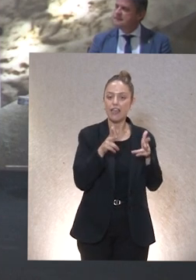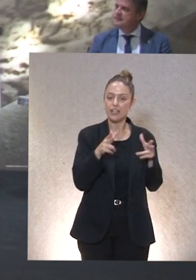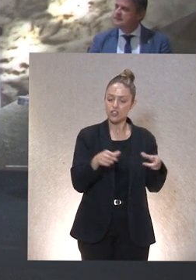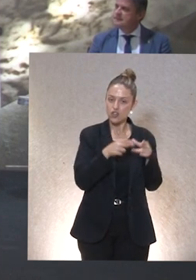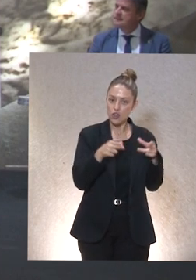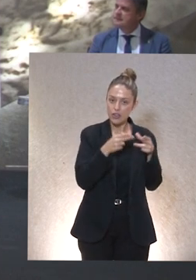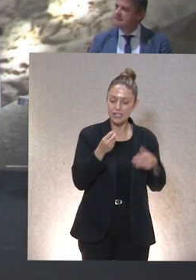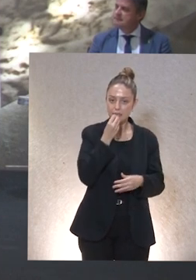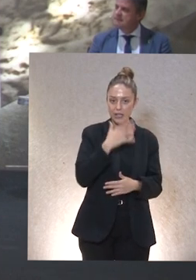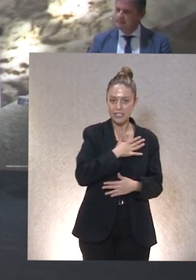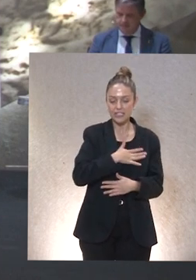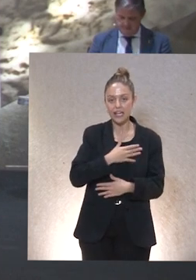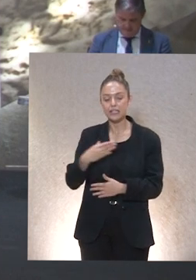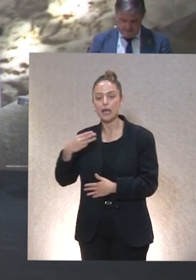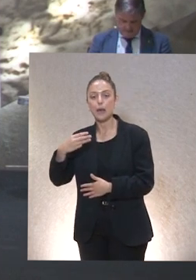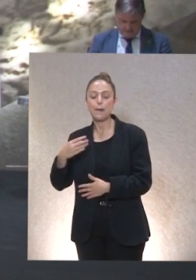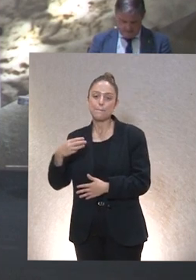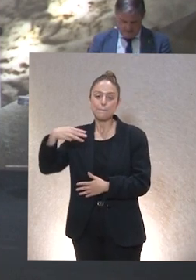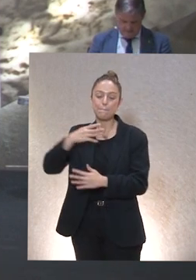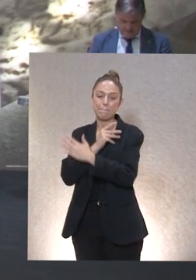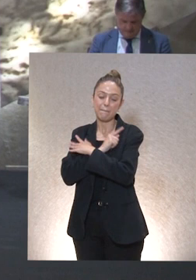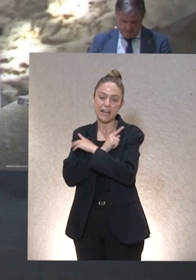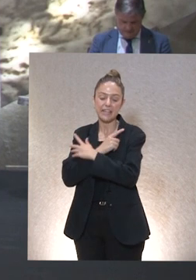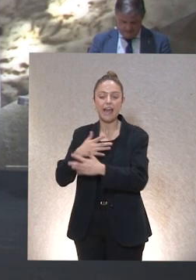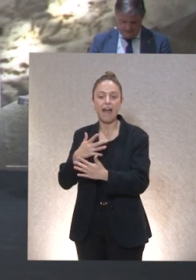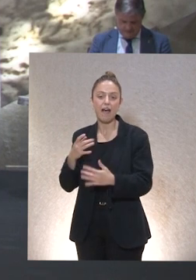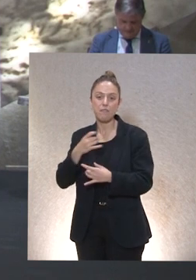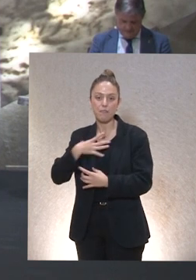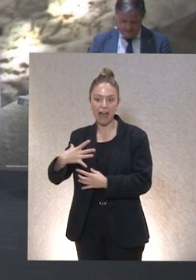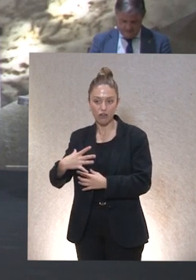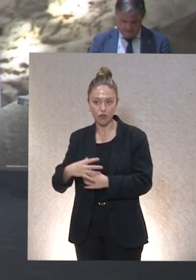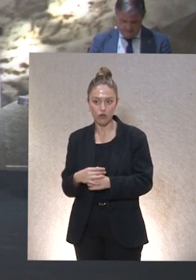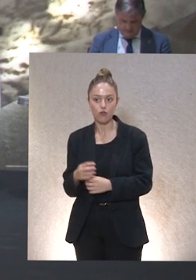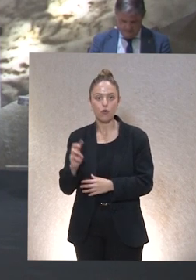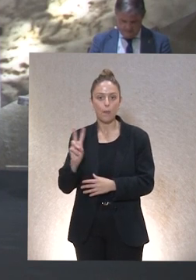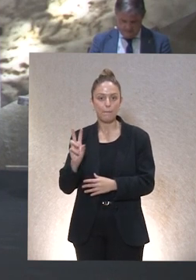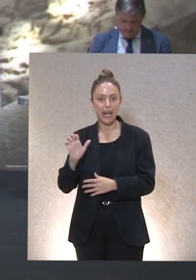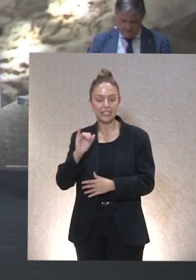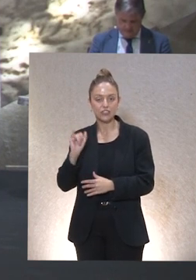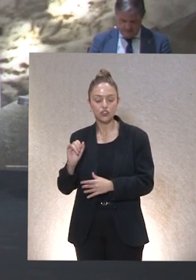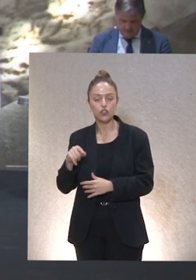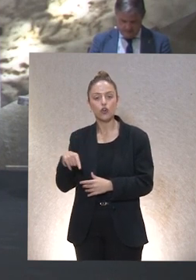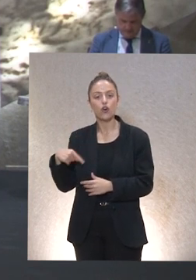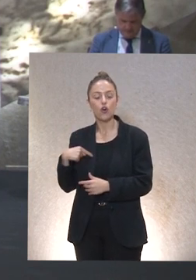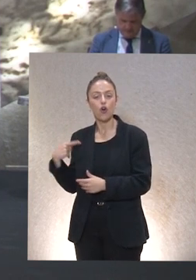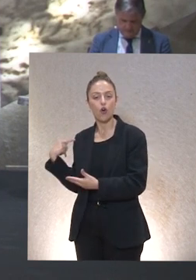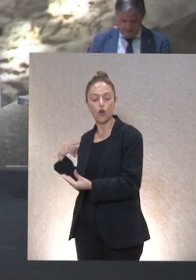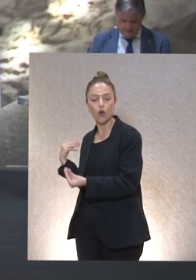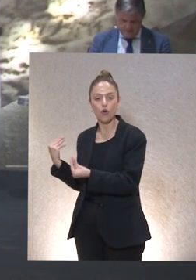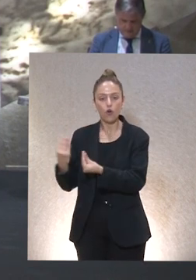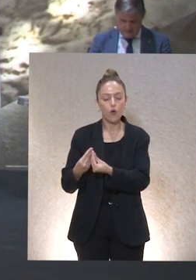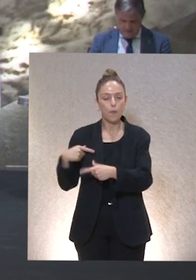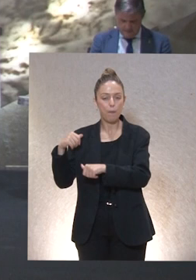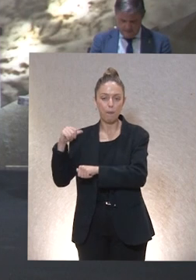y doña María Velasco Muñiz concejala del ayuntamiento de Oviedo y que nos han acompañado a lo largo de los años en cada uno de los